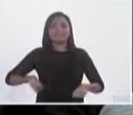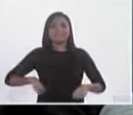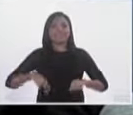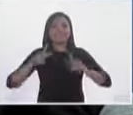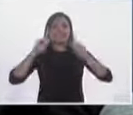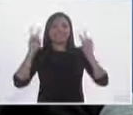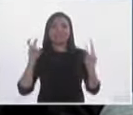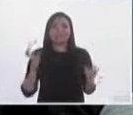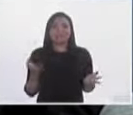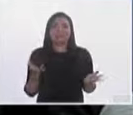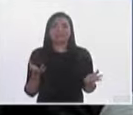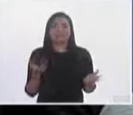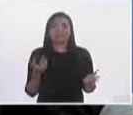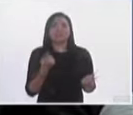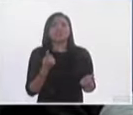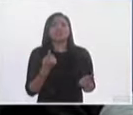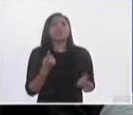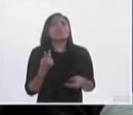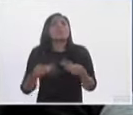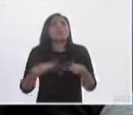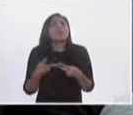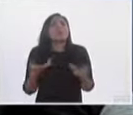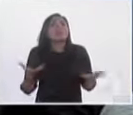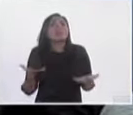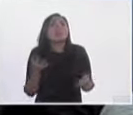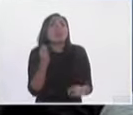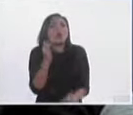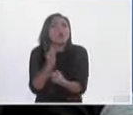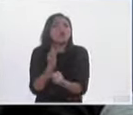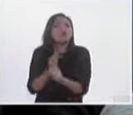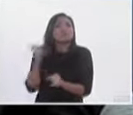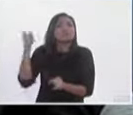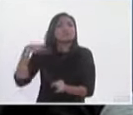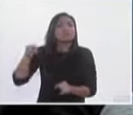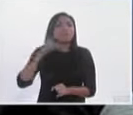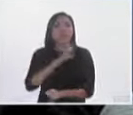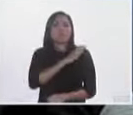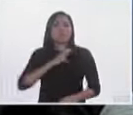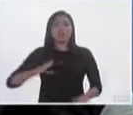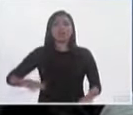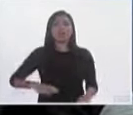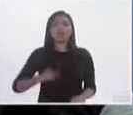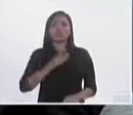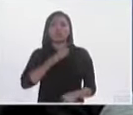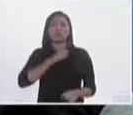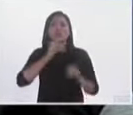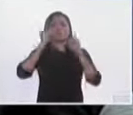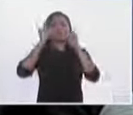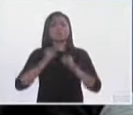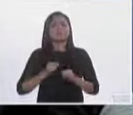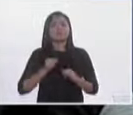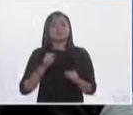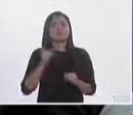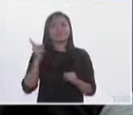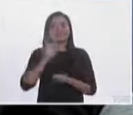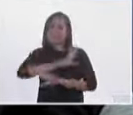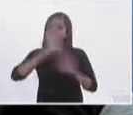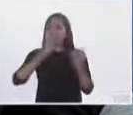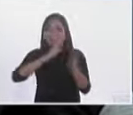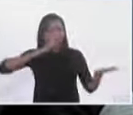interesante. ¿Cuáles son los retos de los independientes? Estos candidatos independientes que lograron obtener un triunfo,